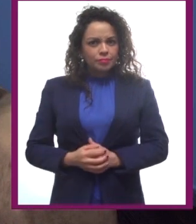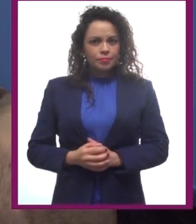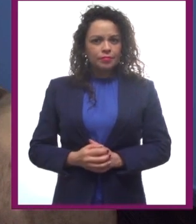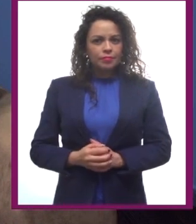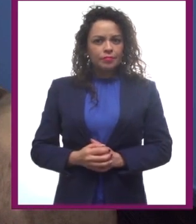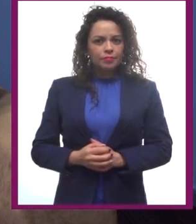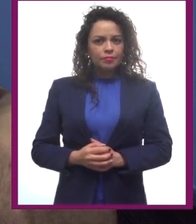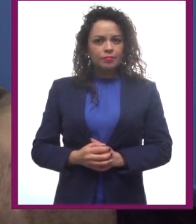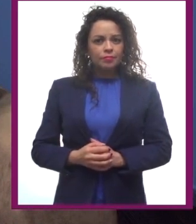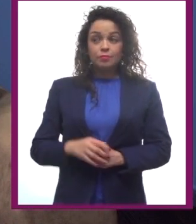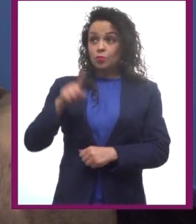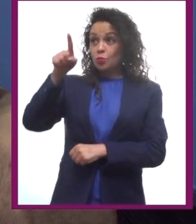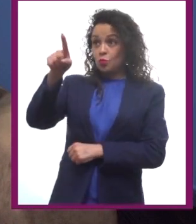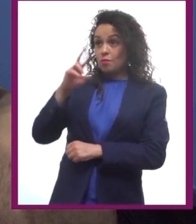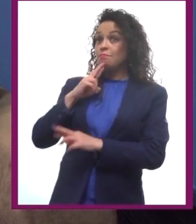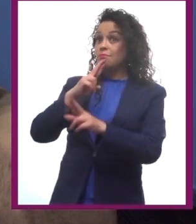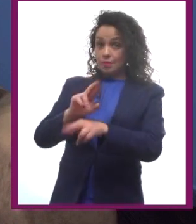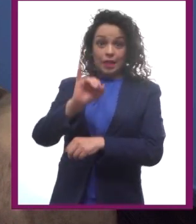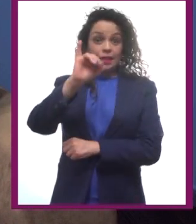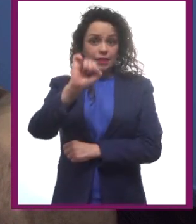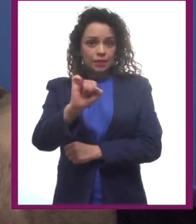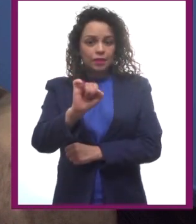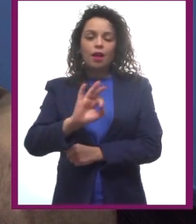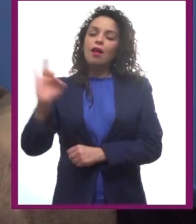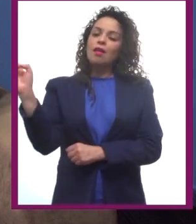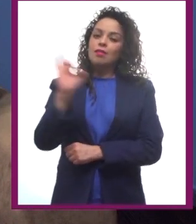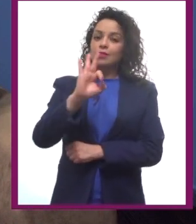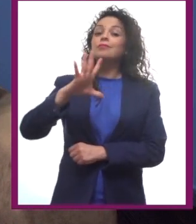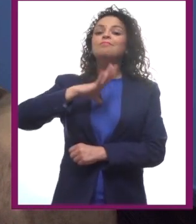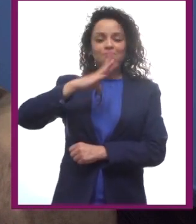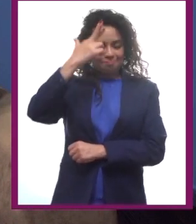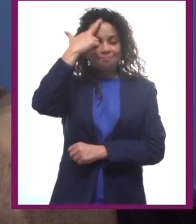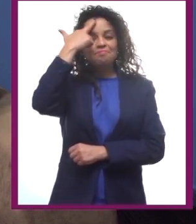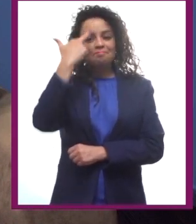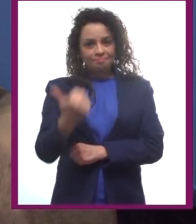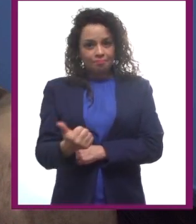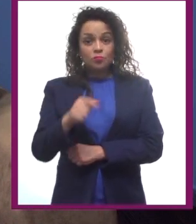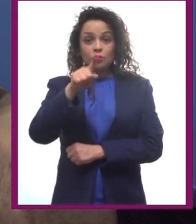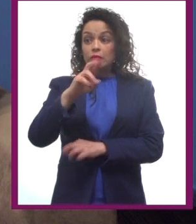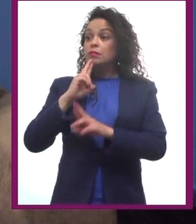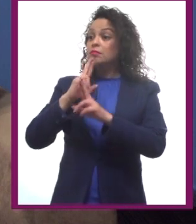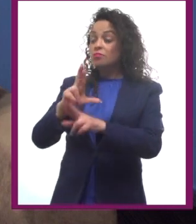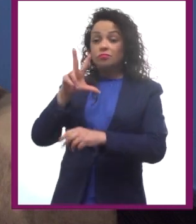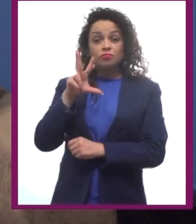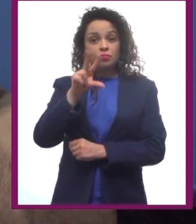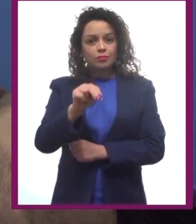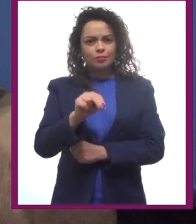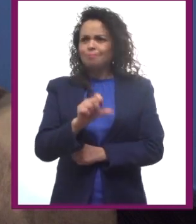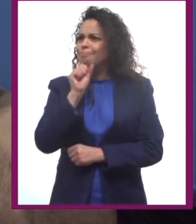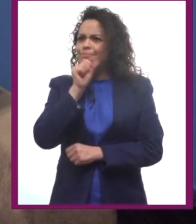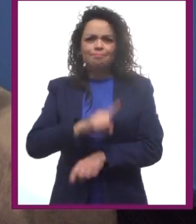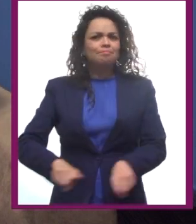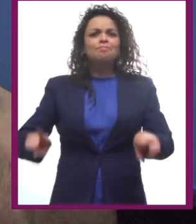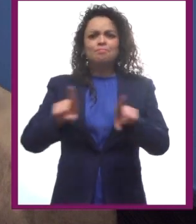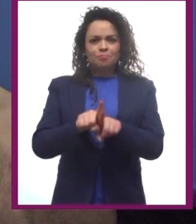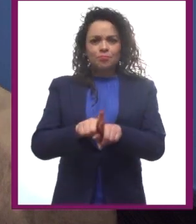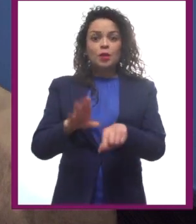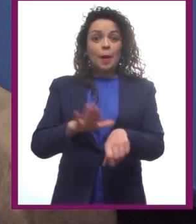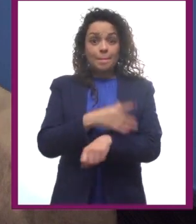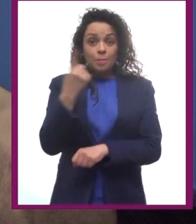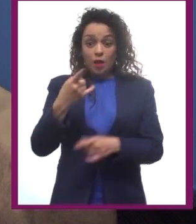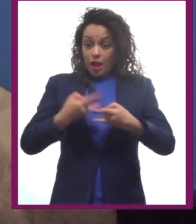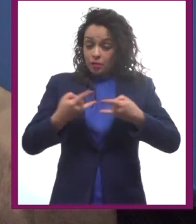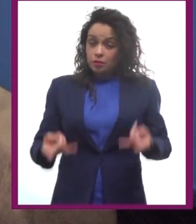Si respondieron que sí, probablemente tengan algo de razón. Si respondieron que no, pues también. Y es que contar